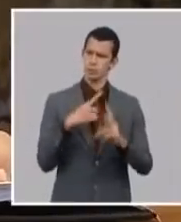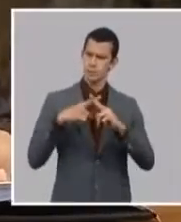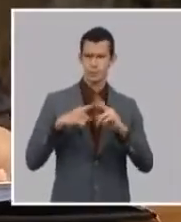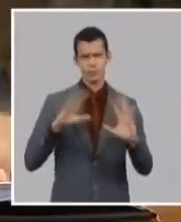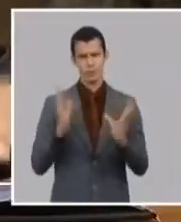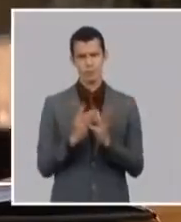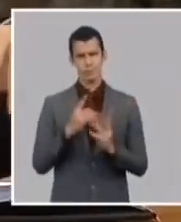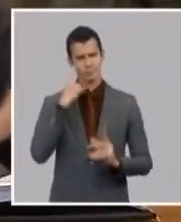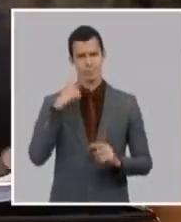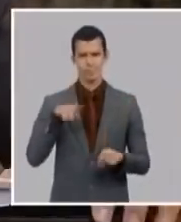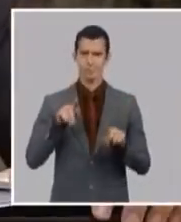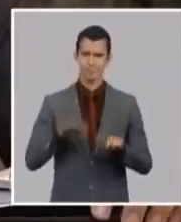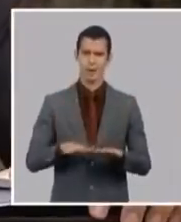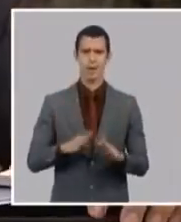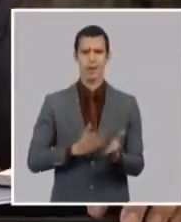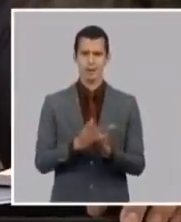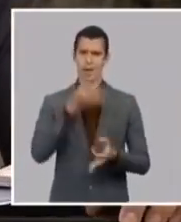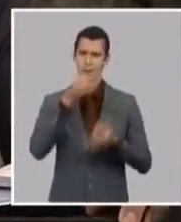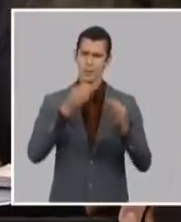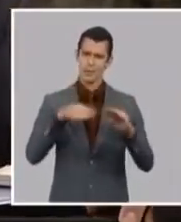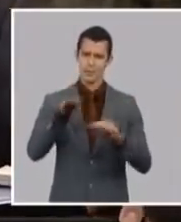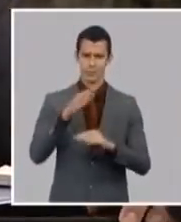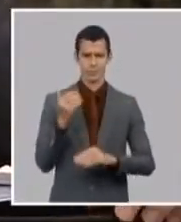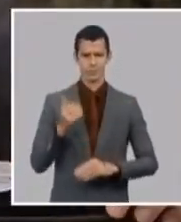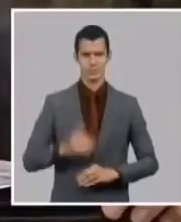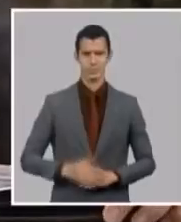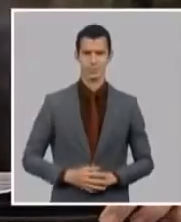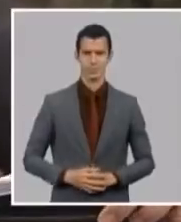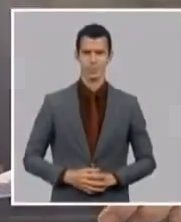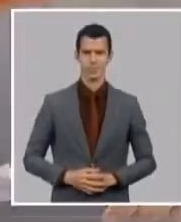breve alto para hablar entonces con el viceprimer ministro Alejandro Gil Fernández